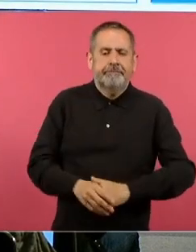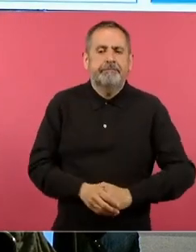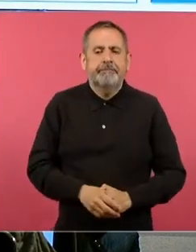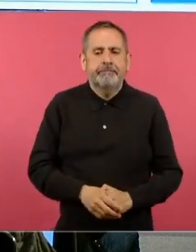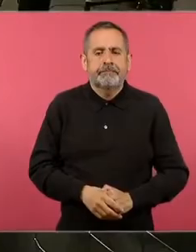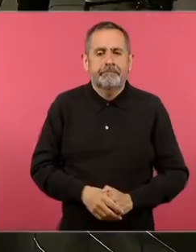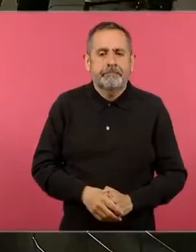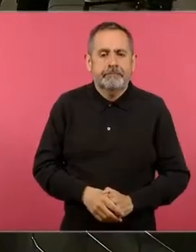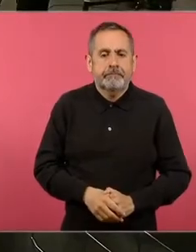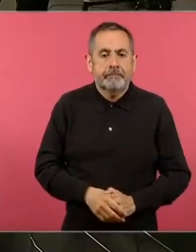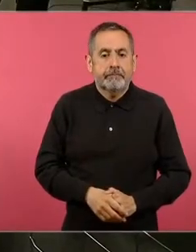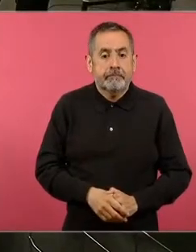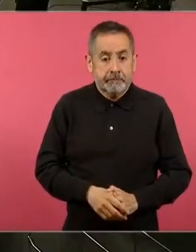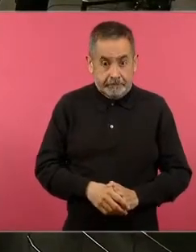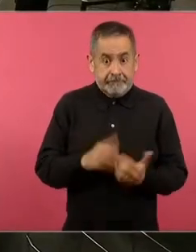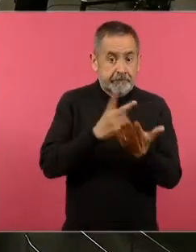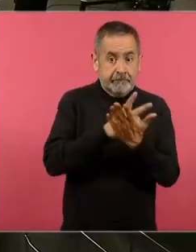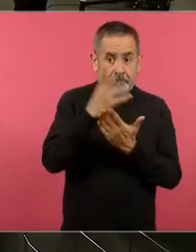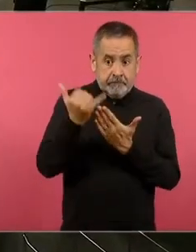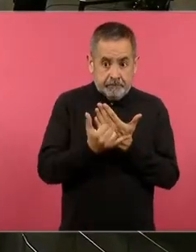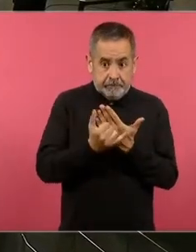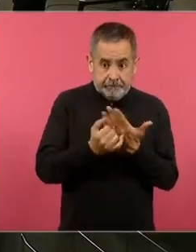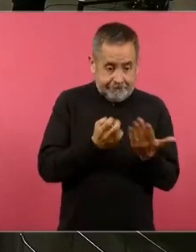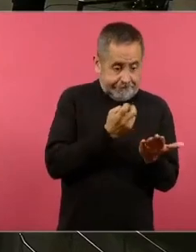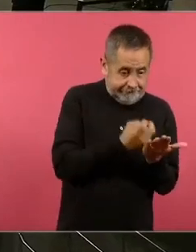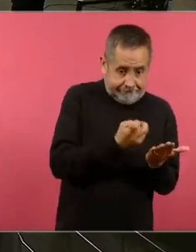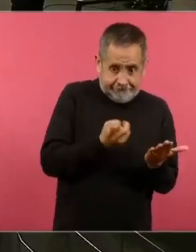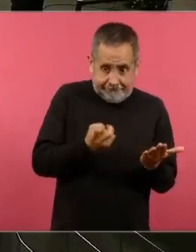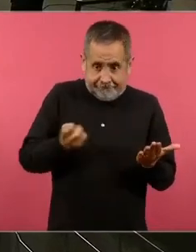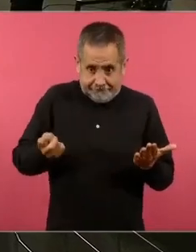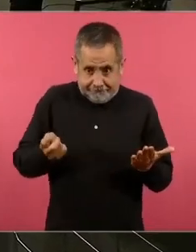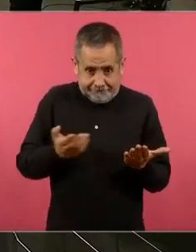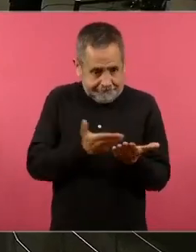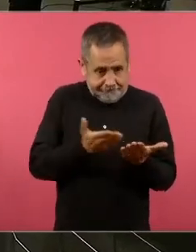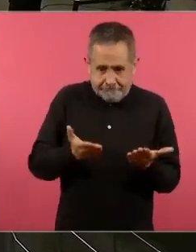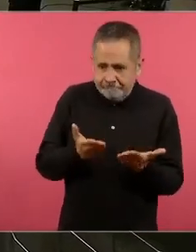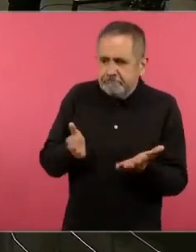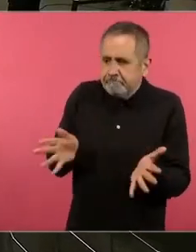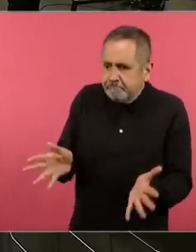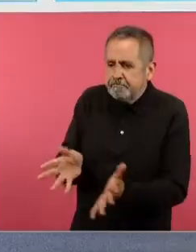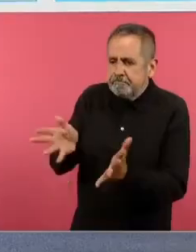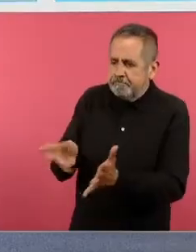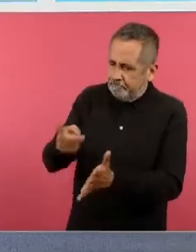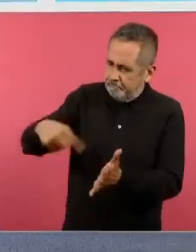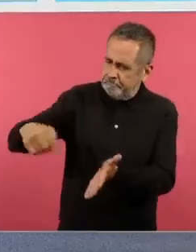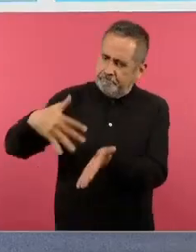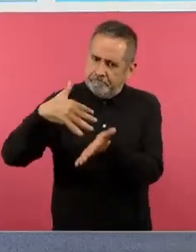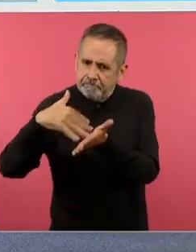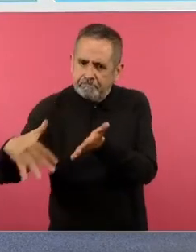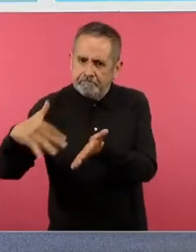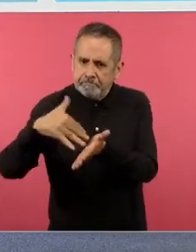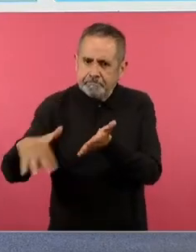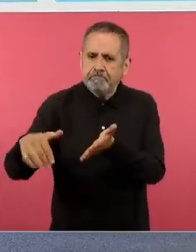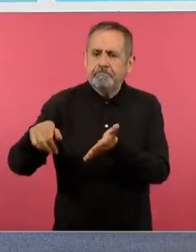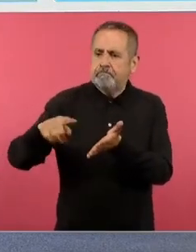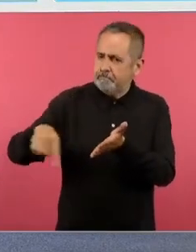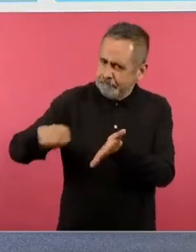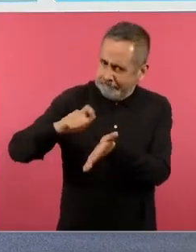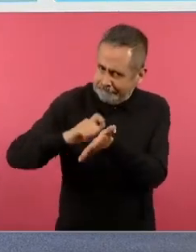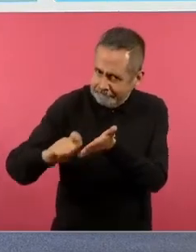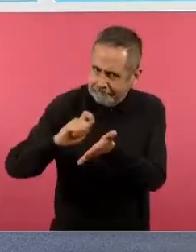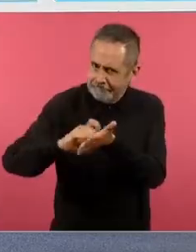A través de estos proyectos se fomenta se promueve la lectura y la escritura.